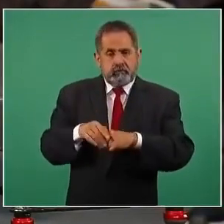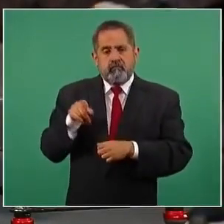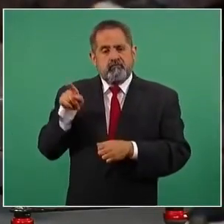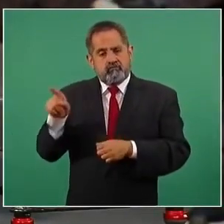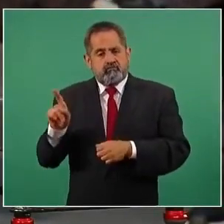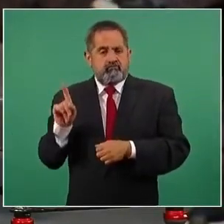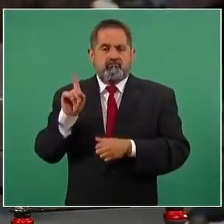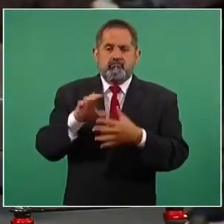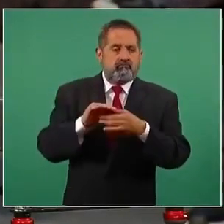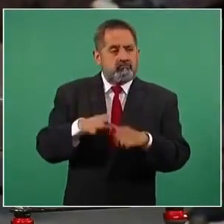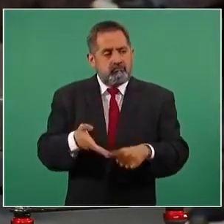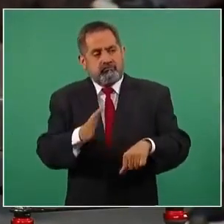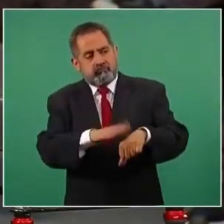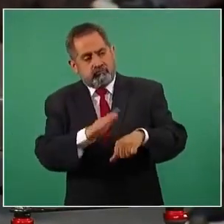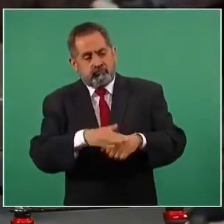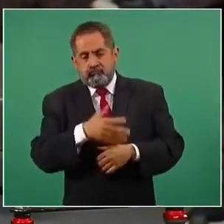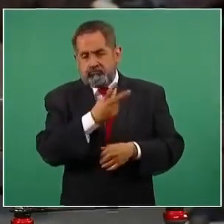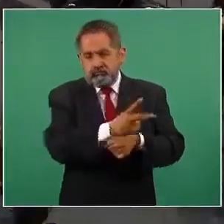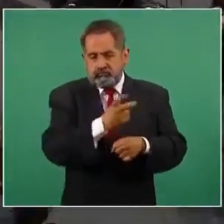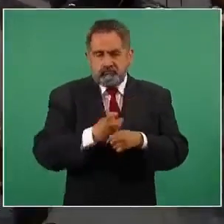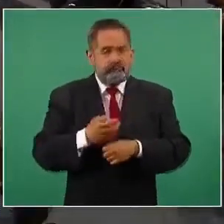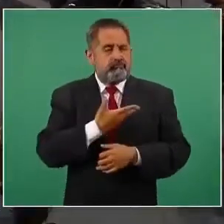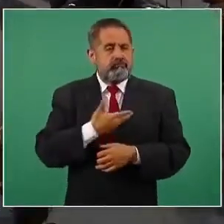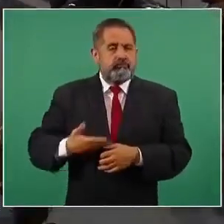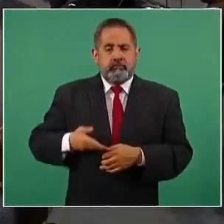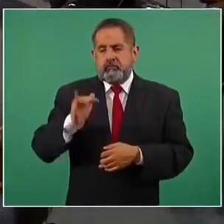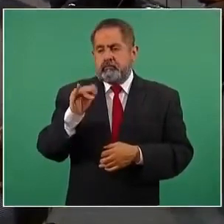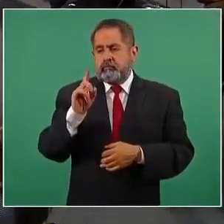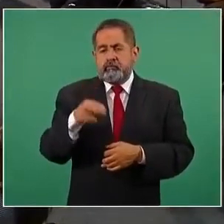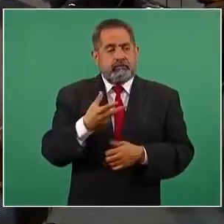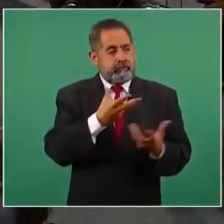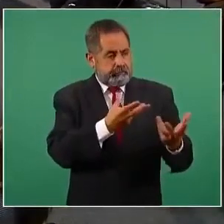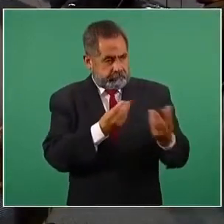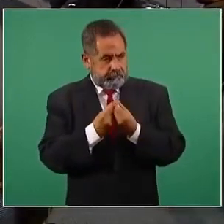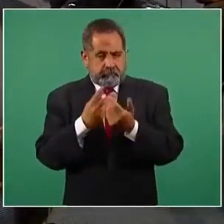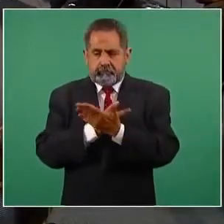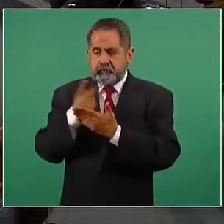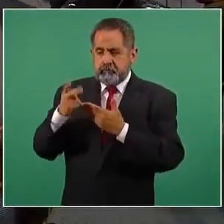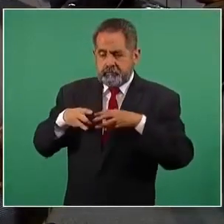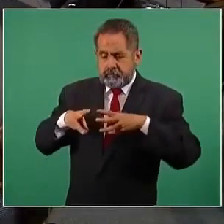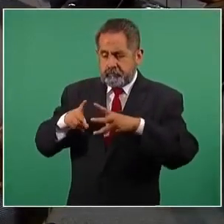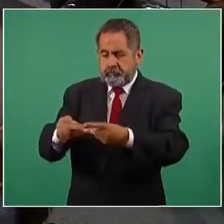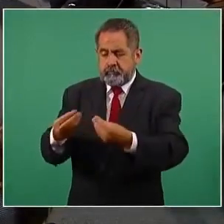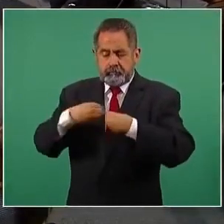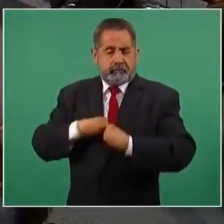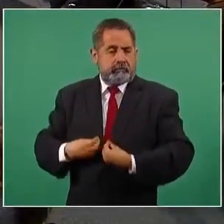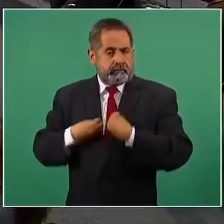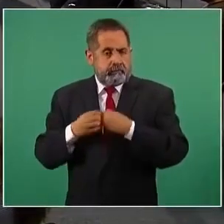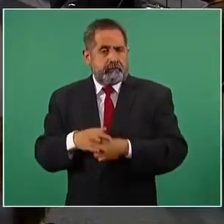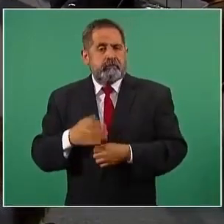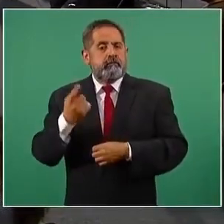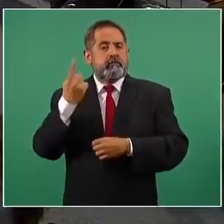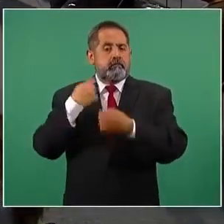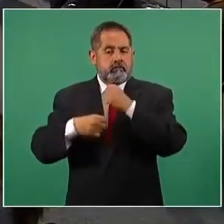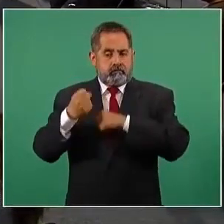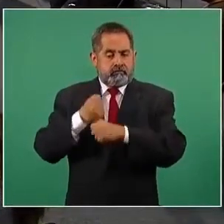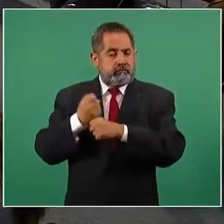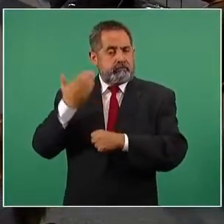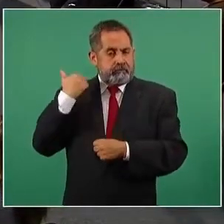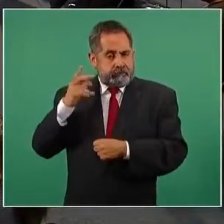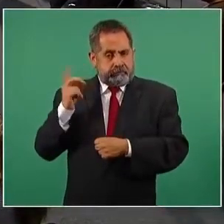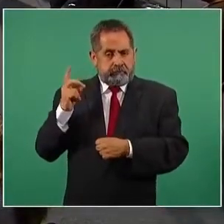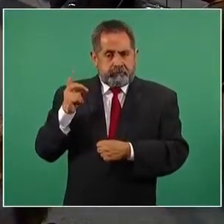usted ahí invitó al presidente Biden a unirse al programa de Sembrando Vida. En diciembre del año pasado se anunció